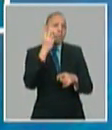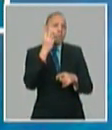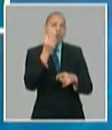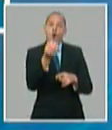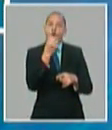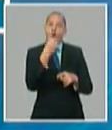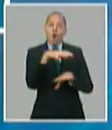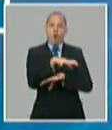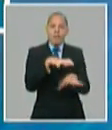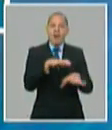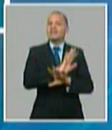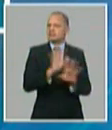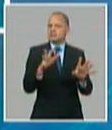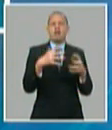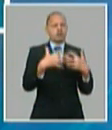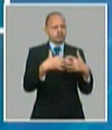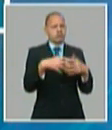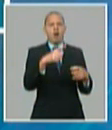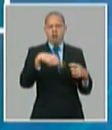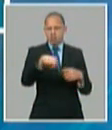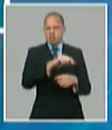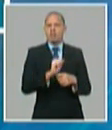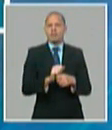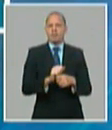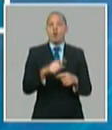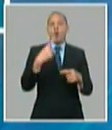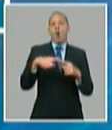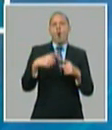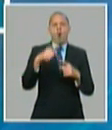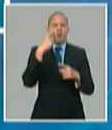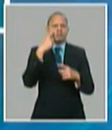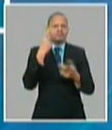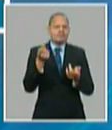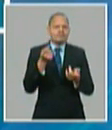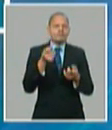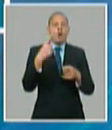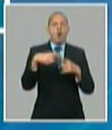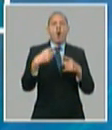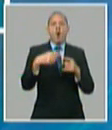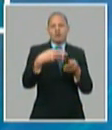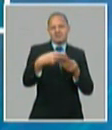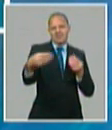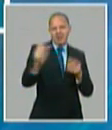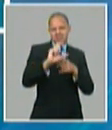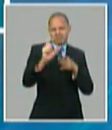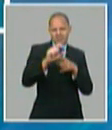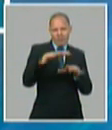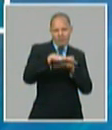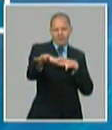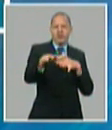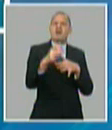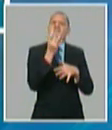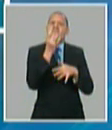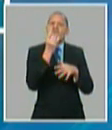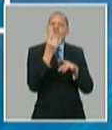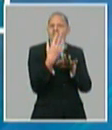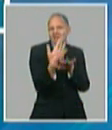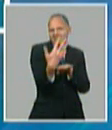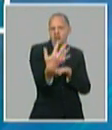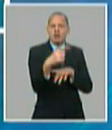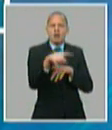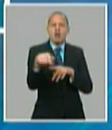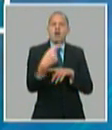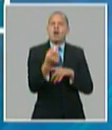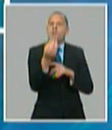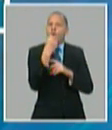horas de infraestructura 6.223 hectáreas de pastos y forraje se recuperan en el 2020